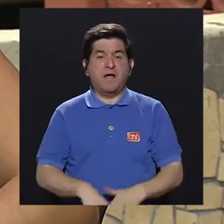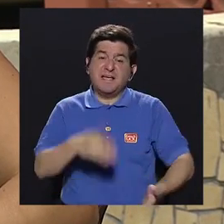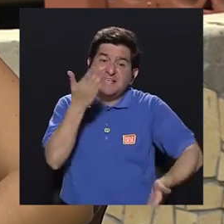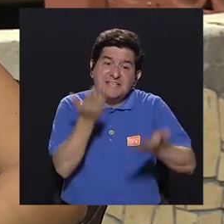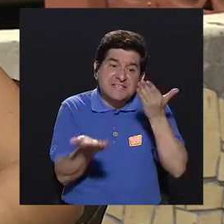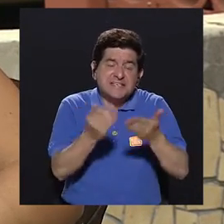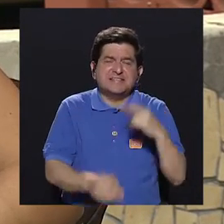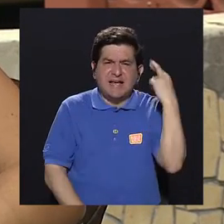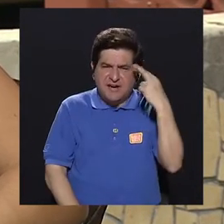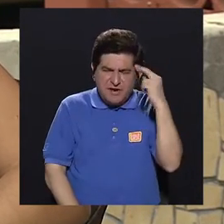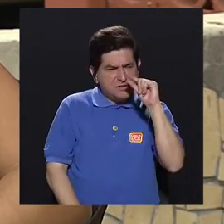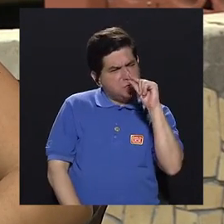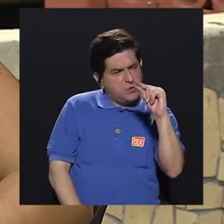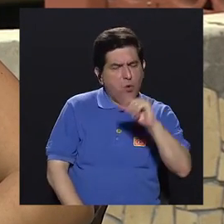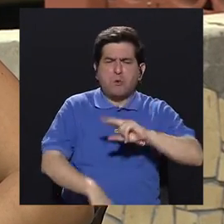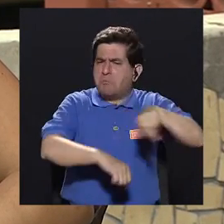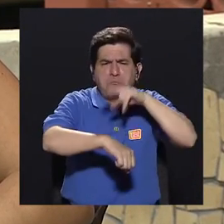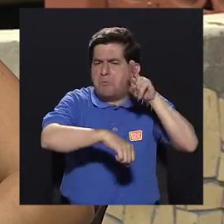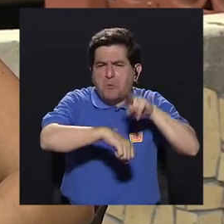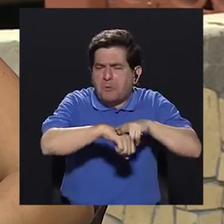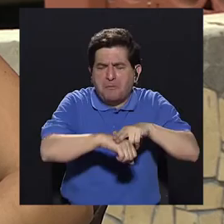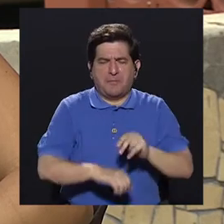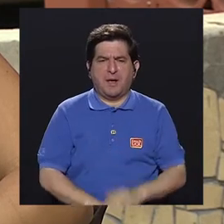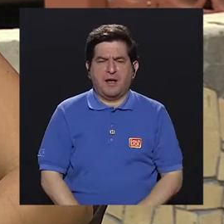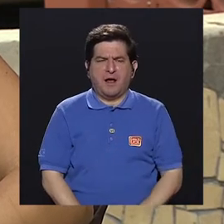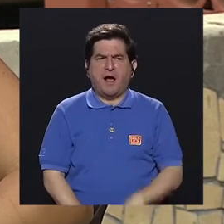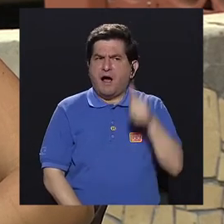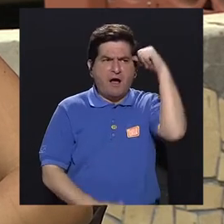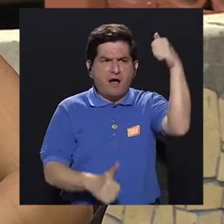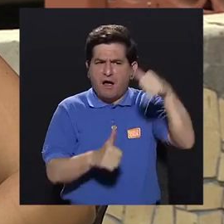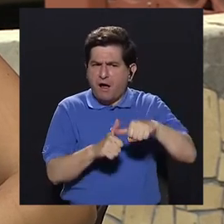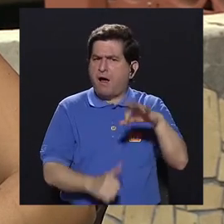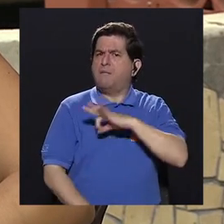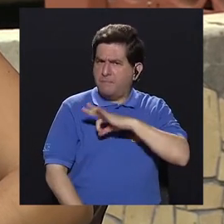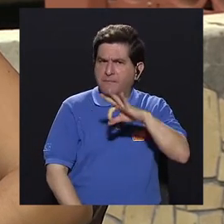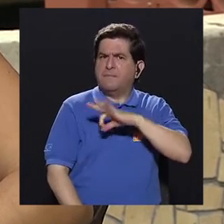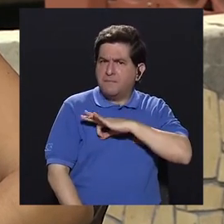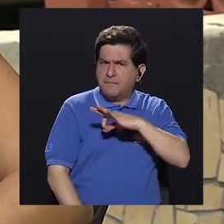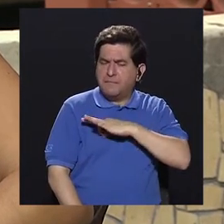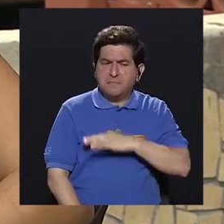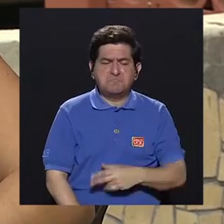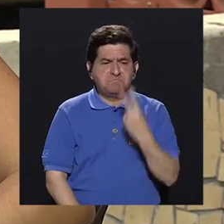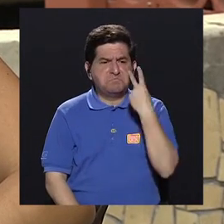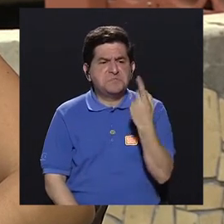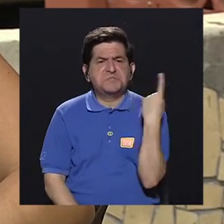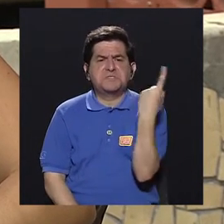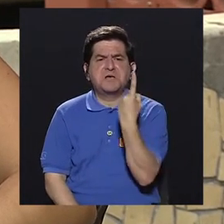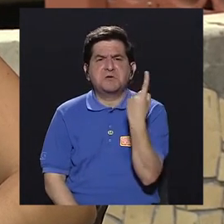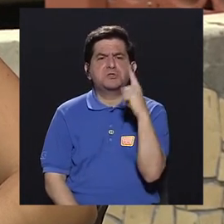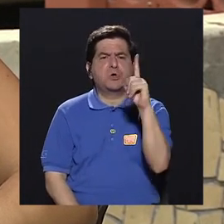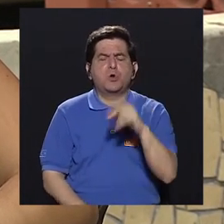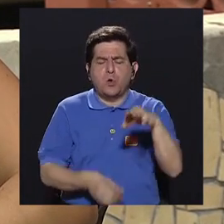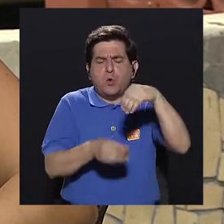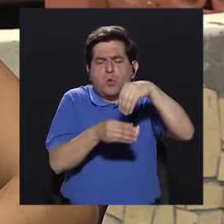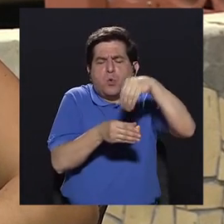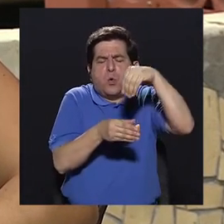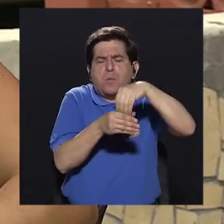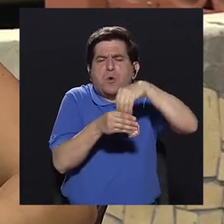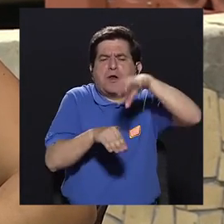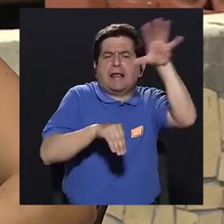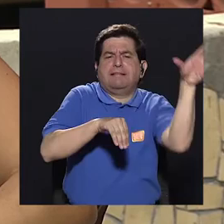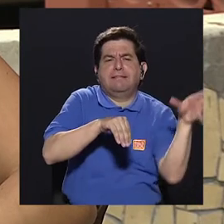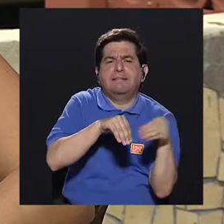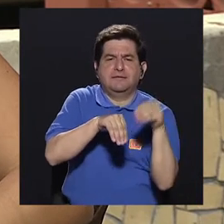Quizá por ser pequeño o común, no nos acordamos de sus beneficios, se suele ver solo como un ingrediente